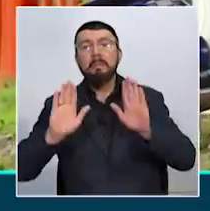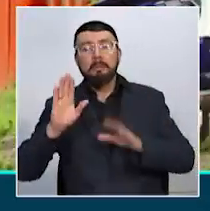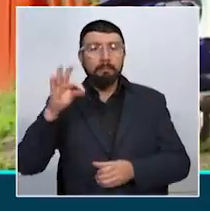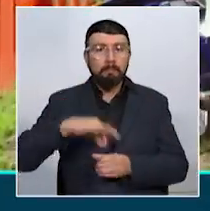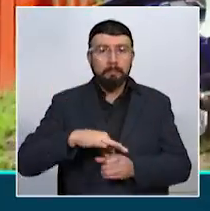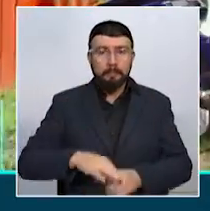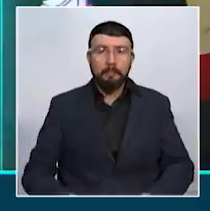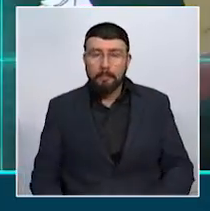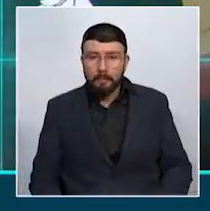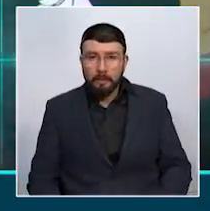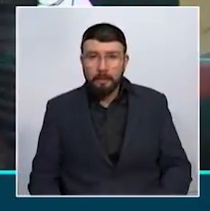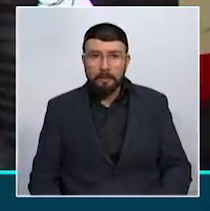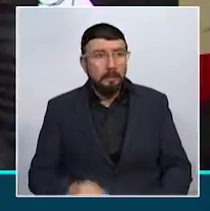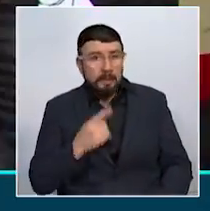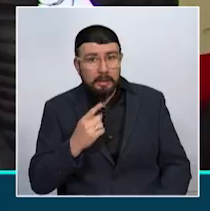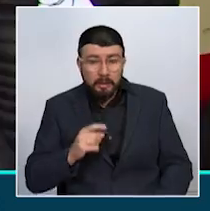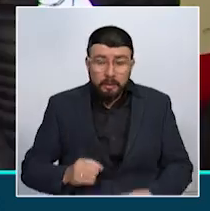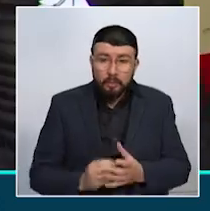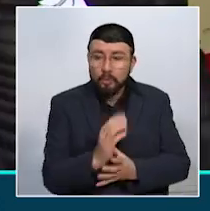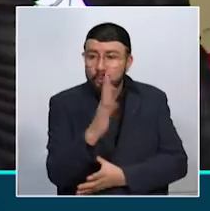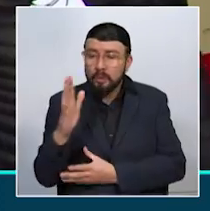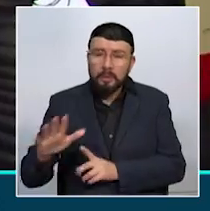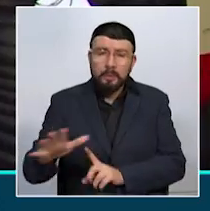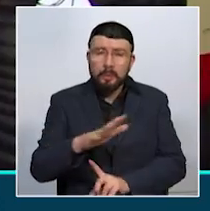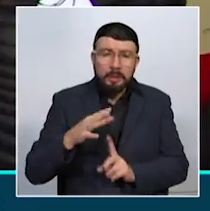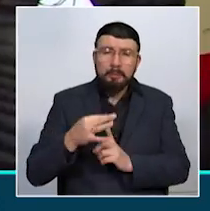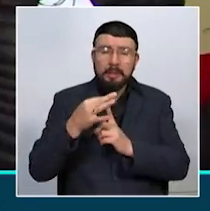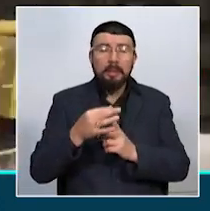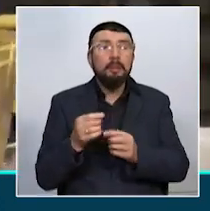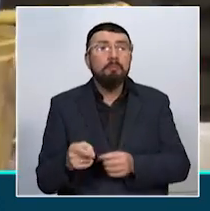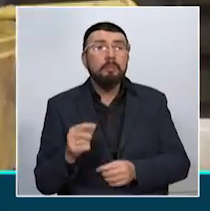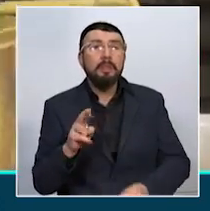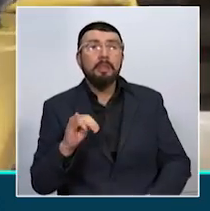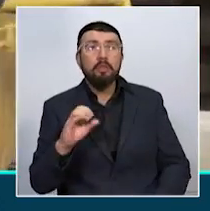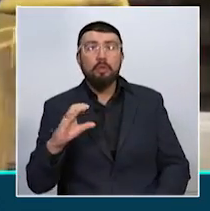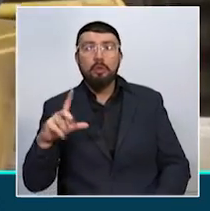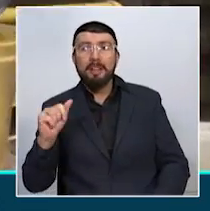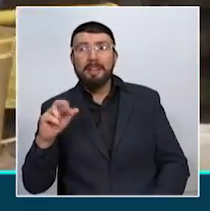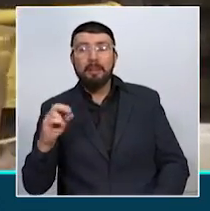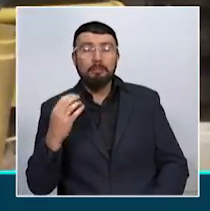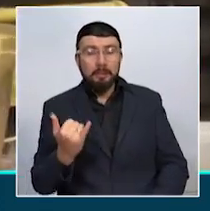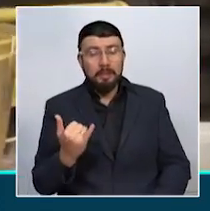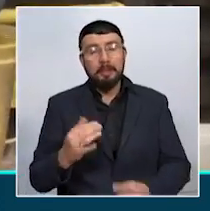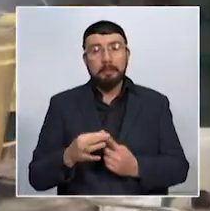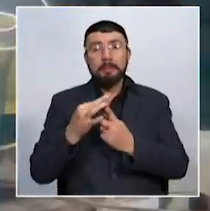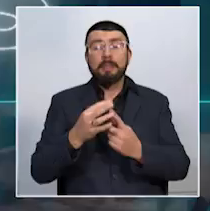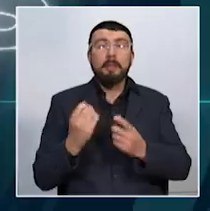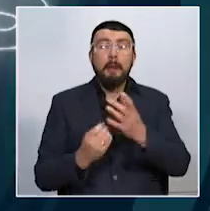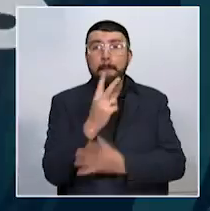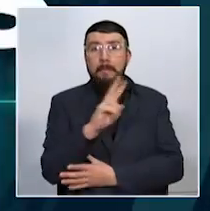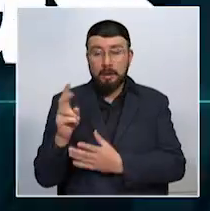Declaran reserva especial la vereda Río Claro de Villamaría, beneficiando a mineros tradicionales de Caldas.